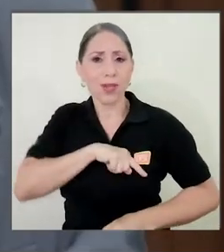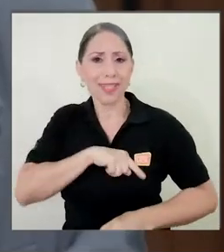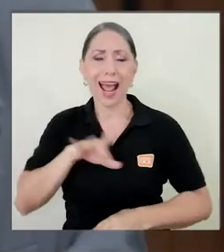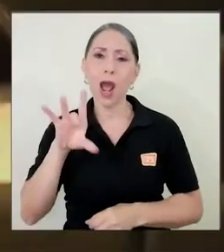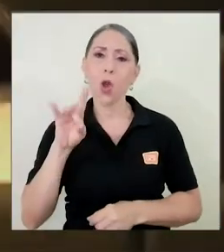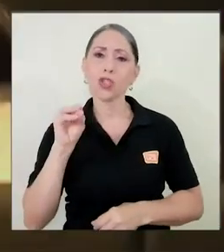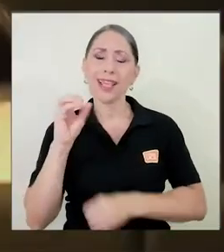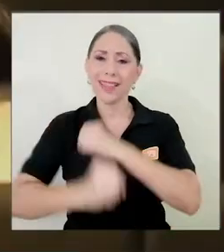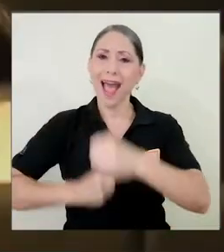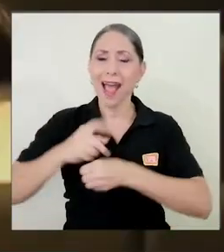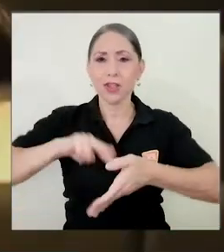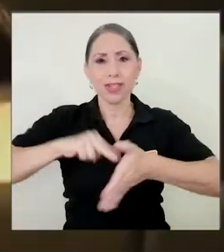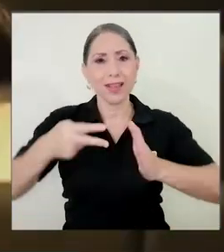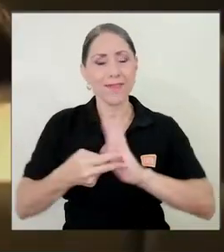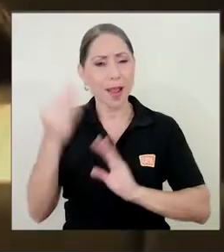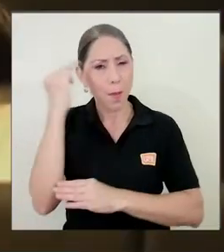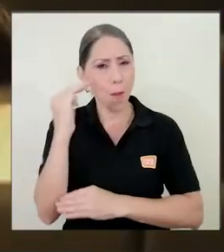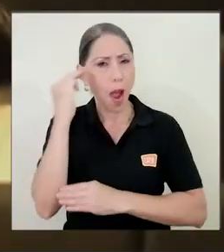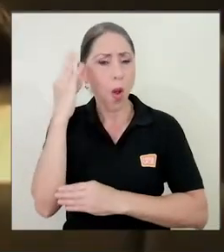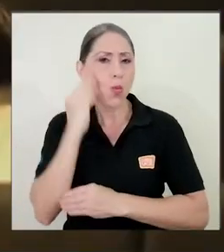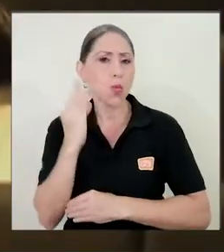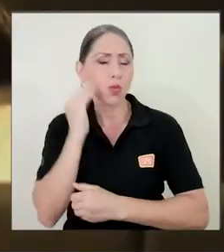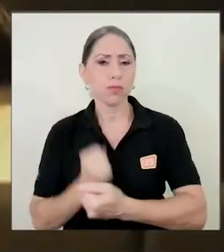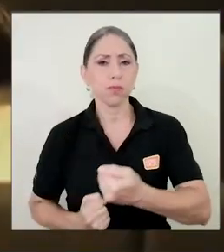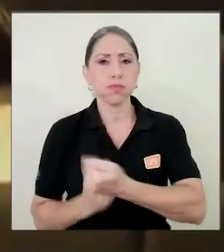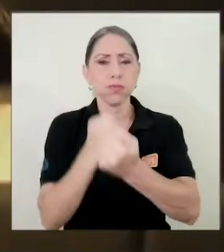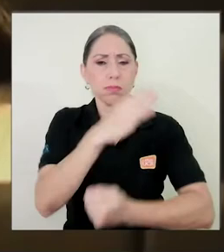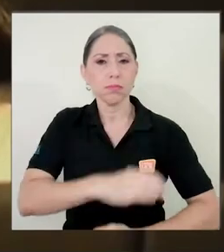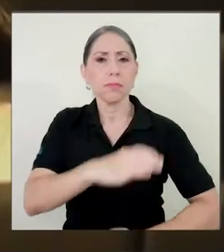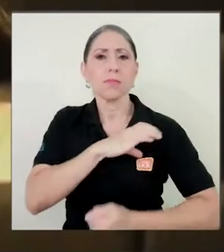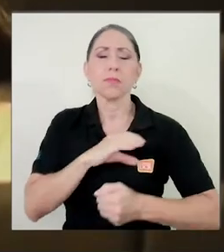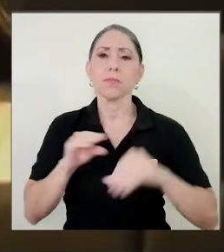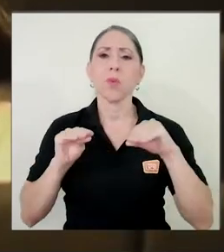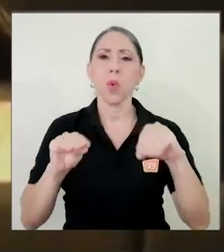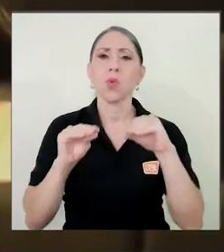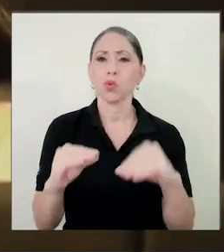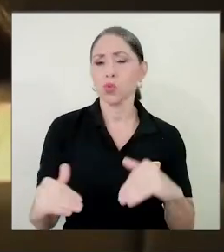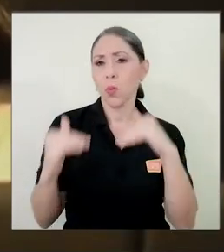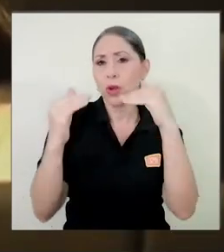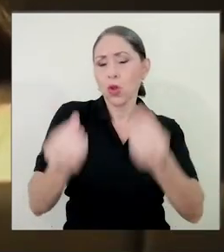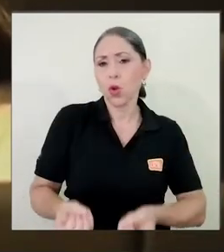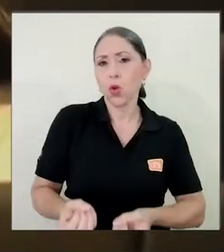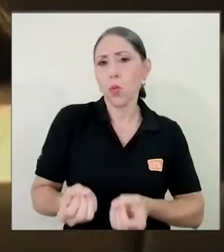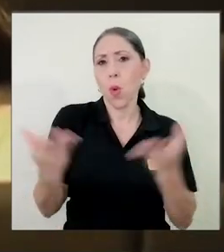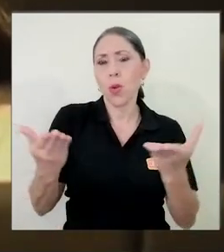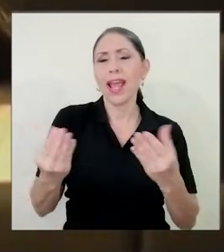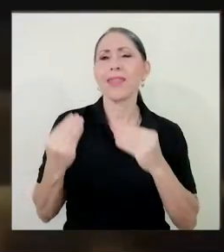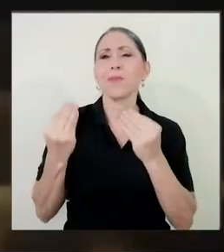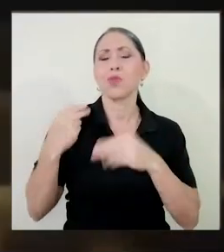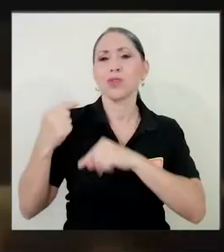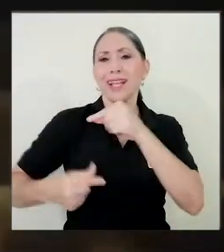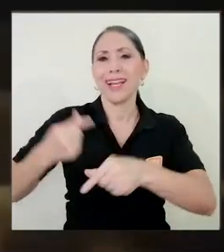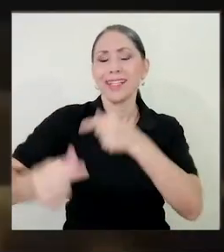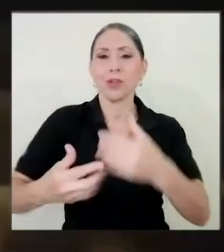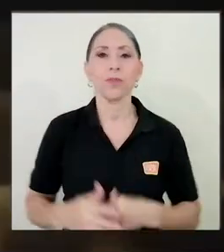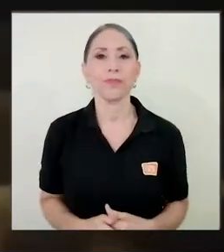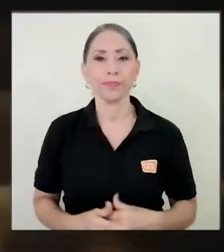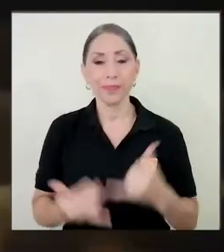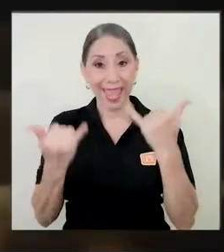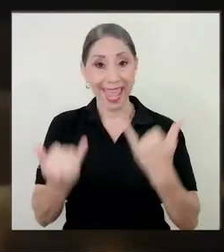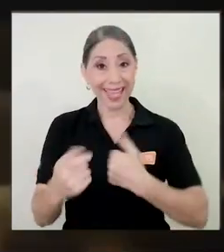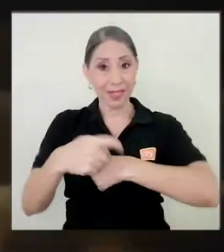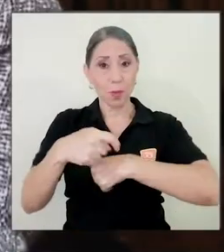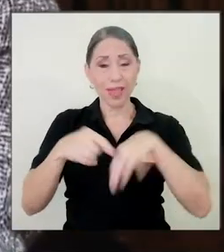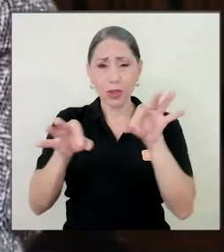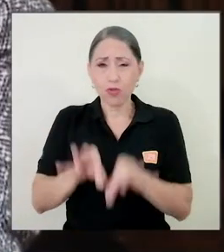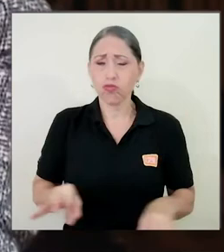la madurez y la experiencia que respaldan la calidad de la educación superior pública de múltiples generaciones. En este momento crucial,